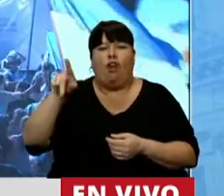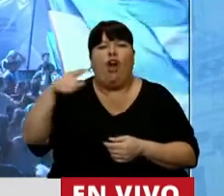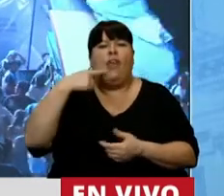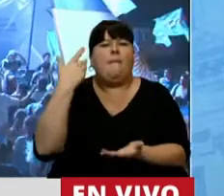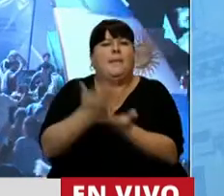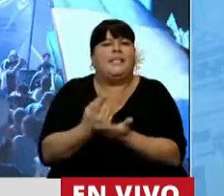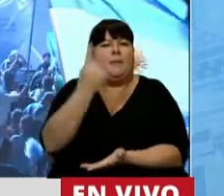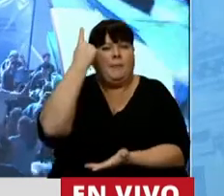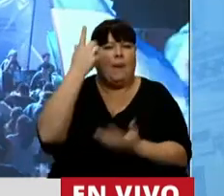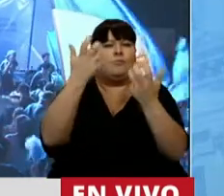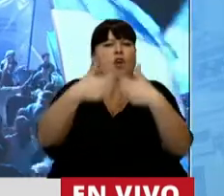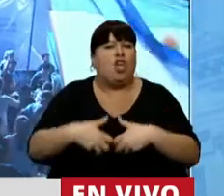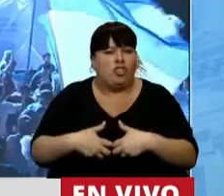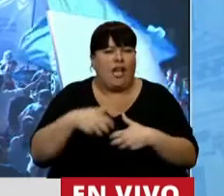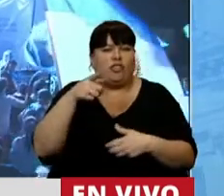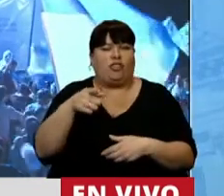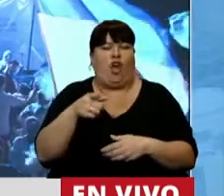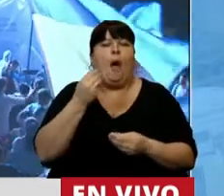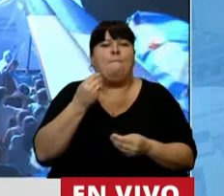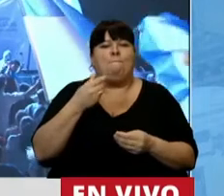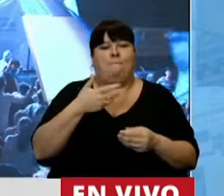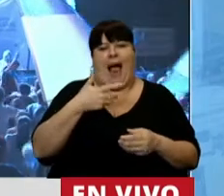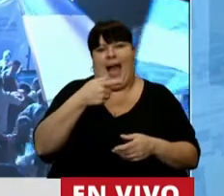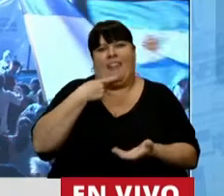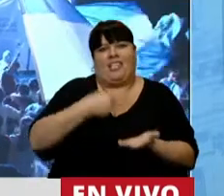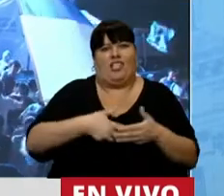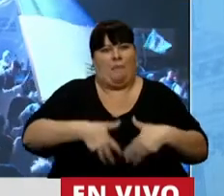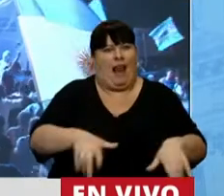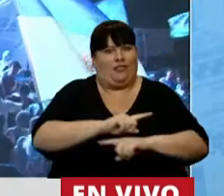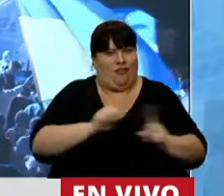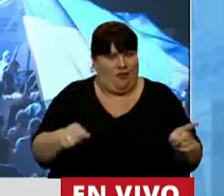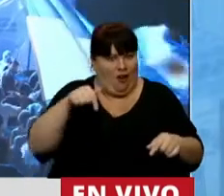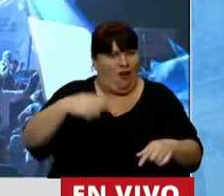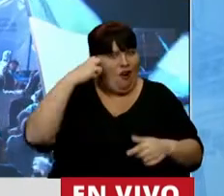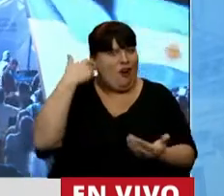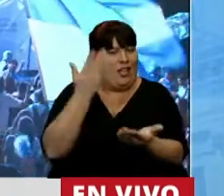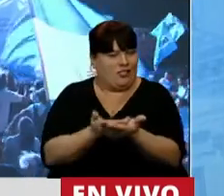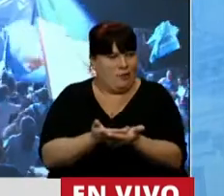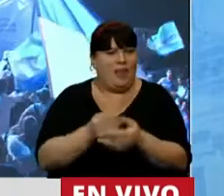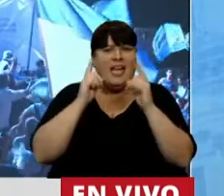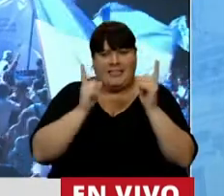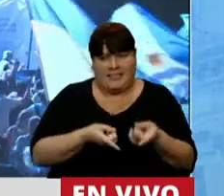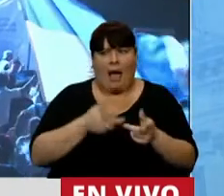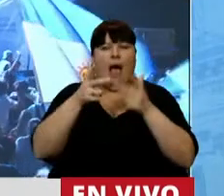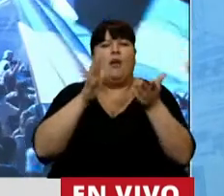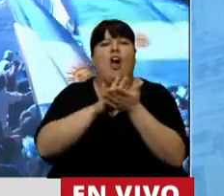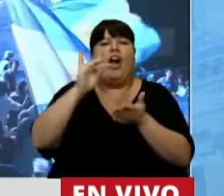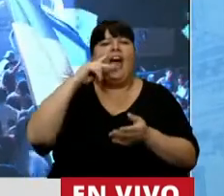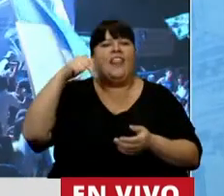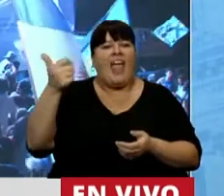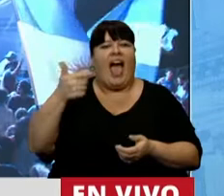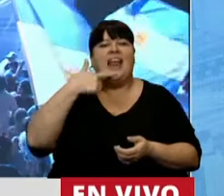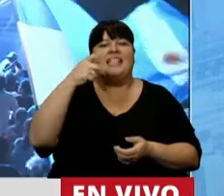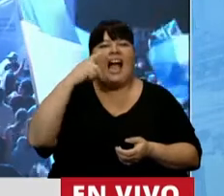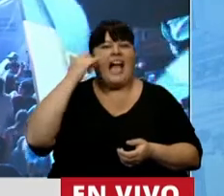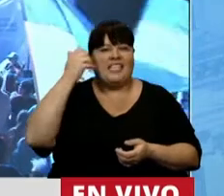se presentó por primera vez el proyecto de interrupción voluntaria de embarazo en este Congreso. También tendría que traer a Diana Zacayán,